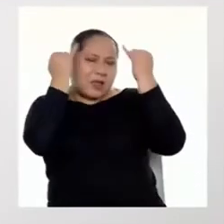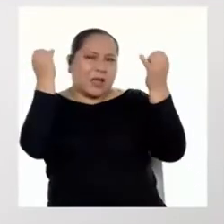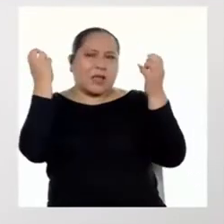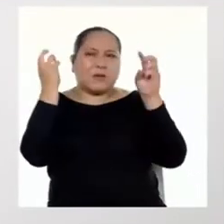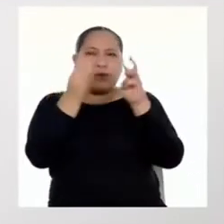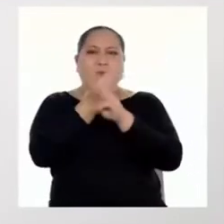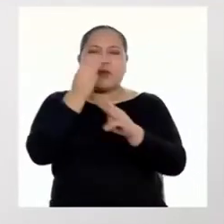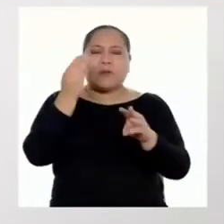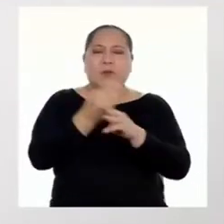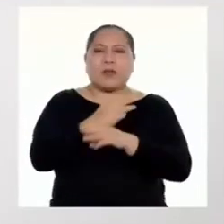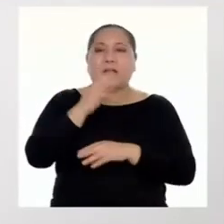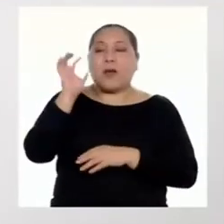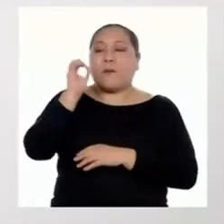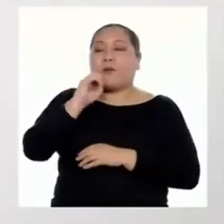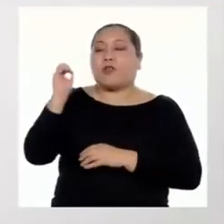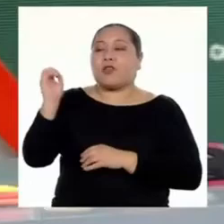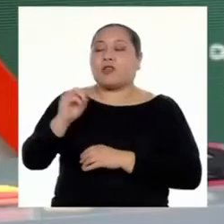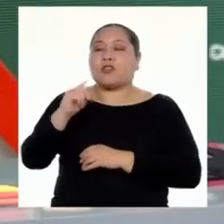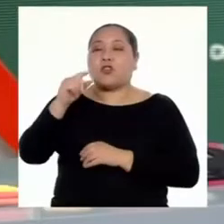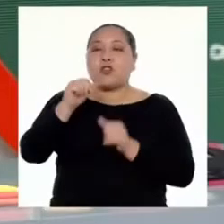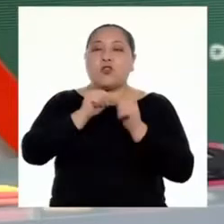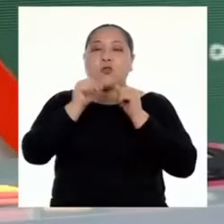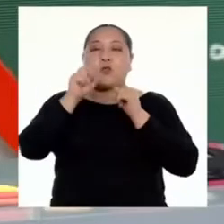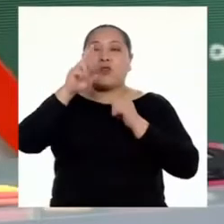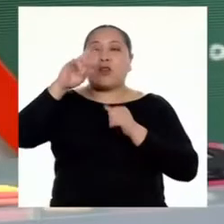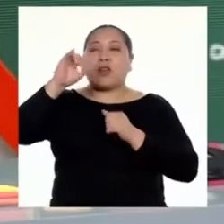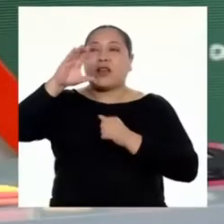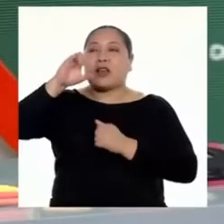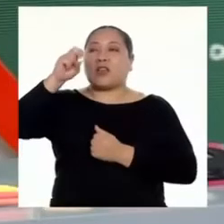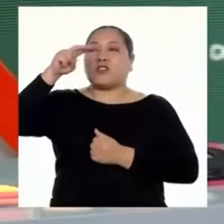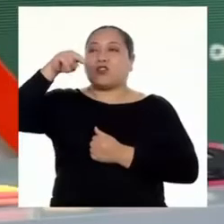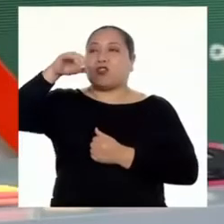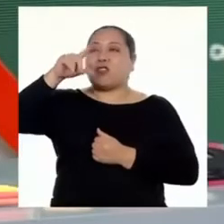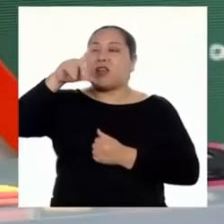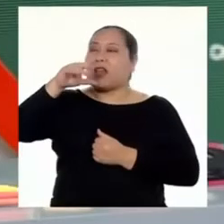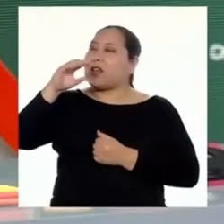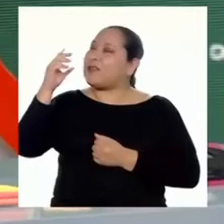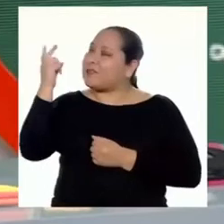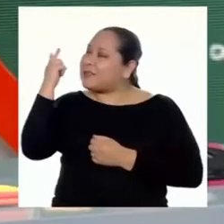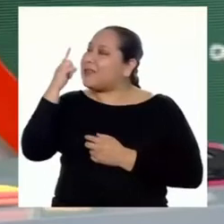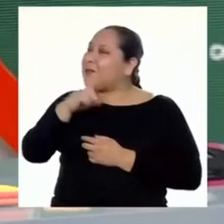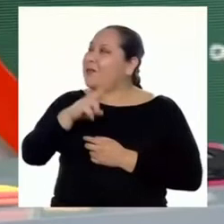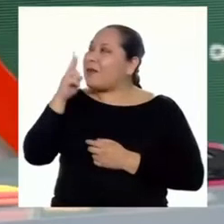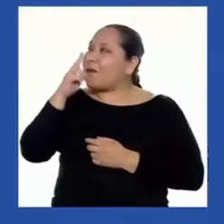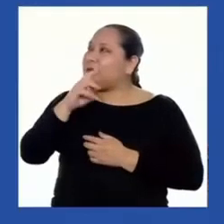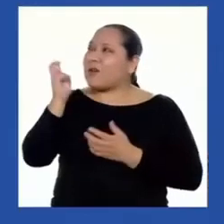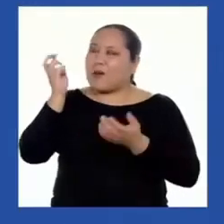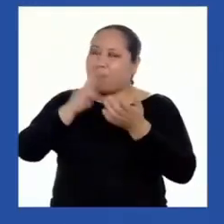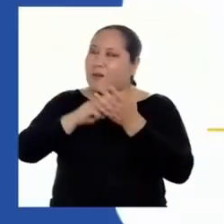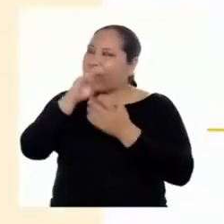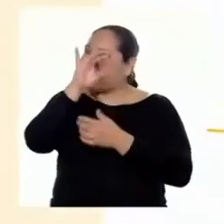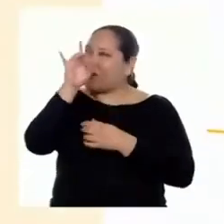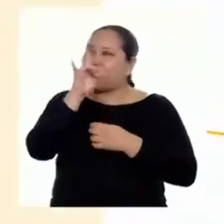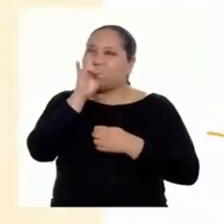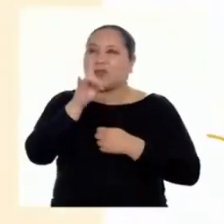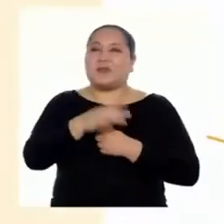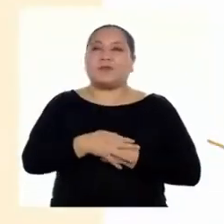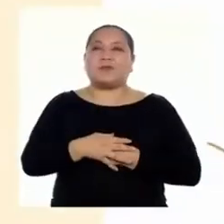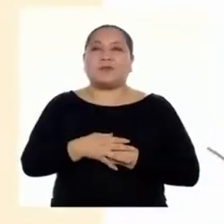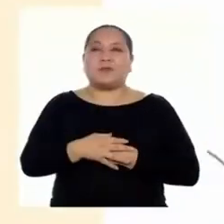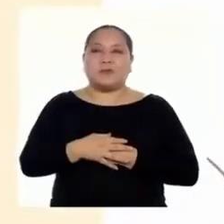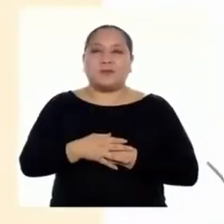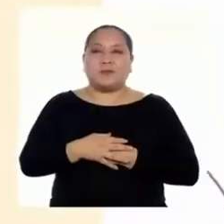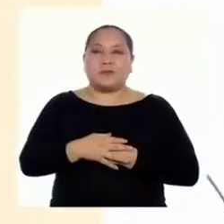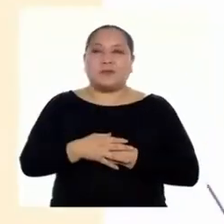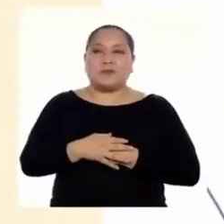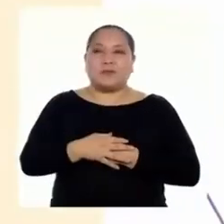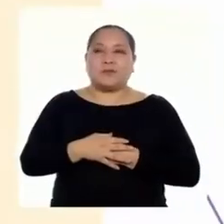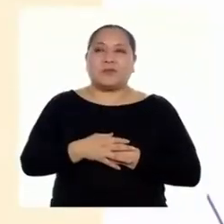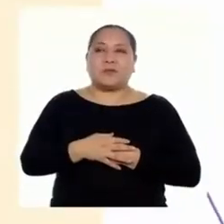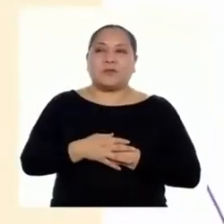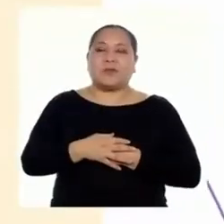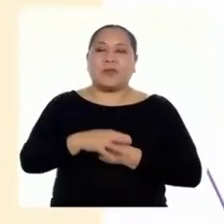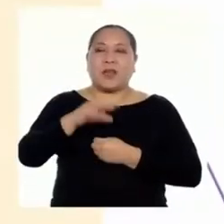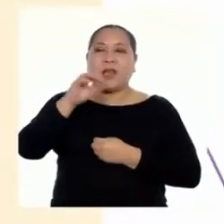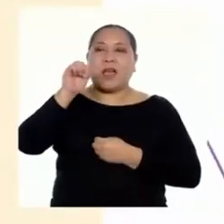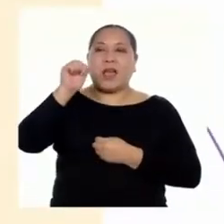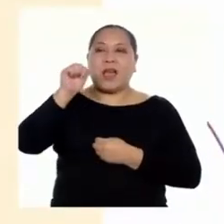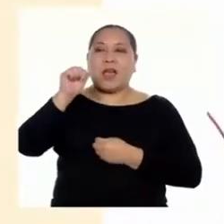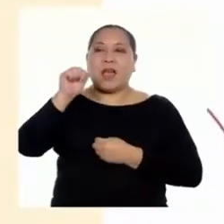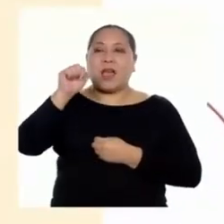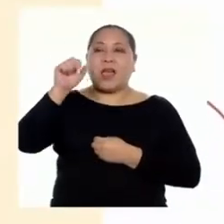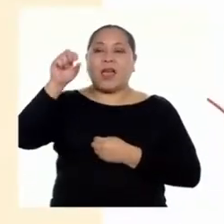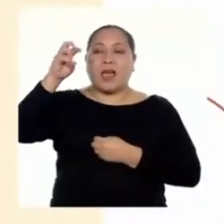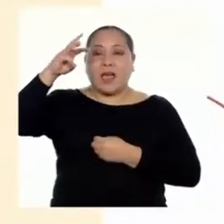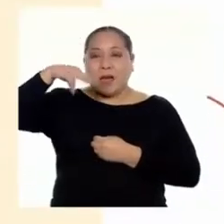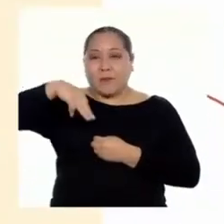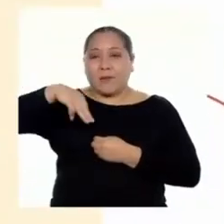la potenciación de números racionales. De acuerdo, veamos las que más se utilizan. Si M y